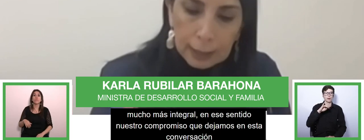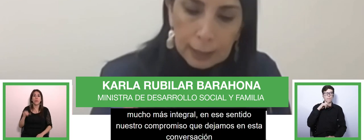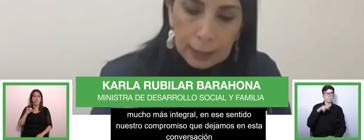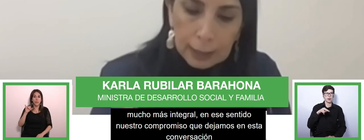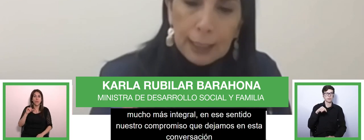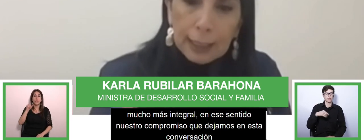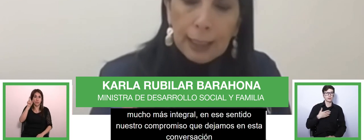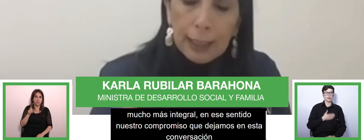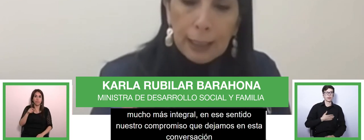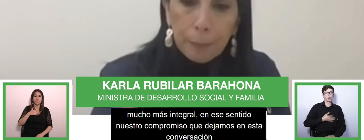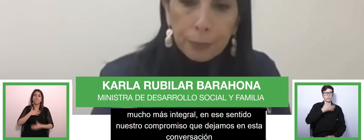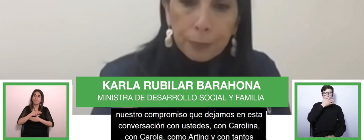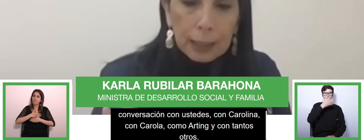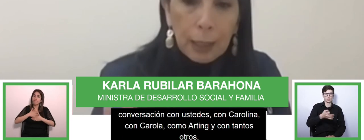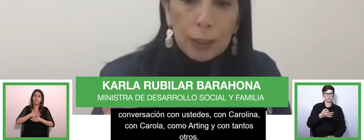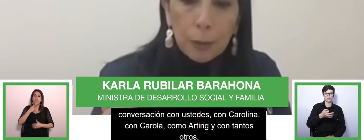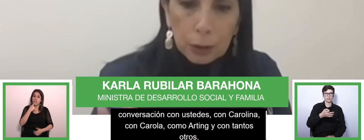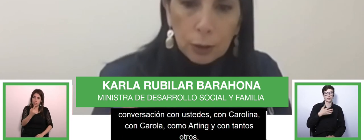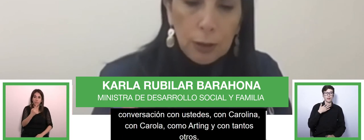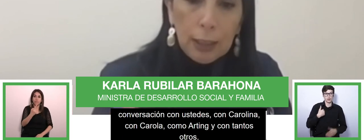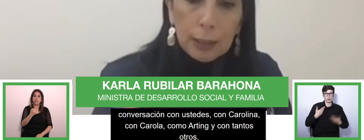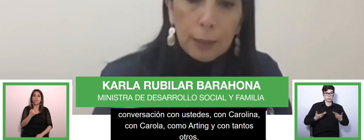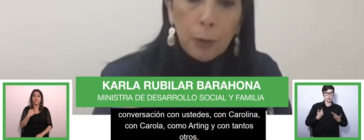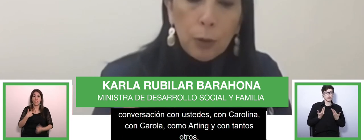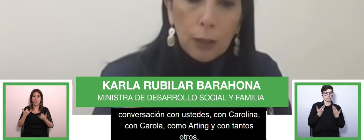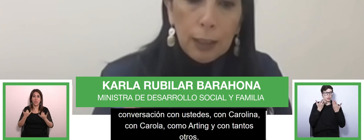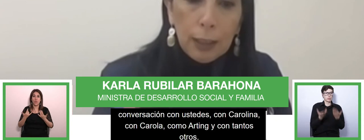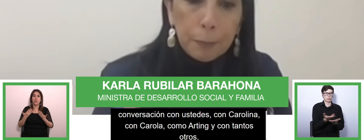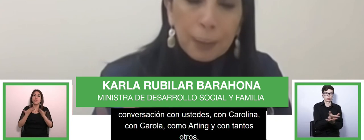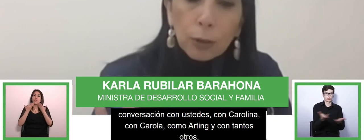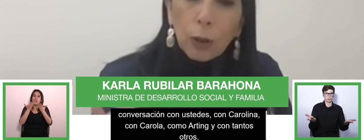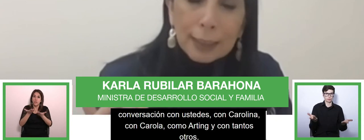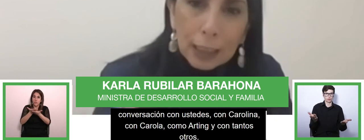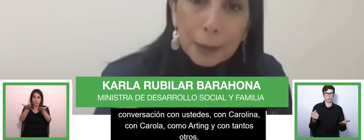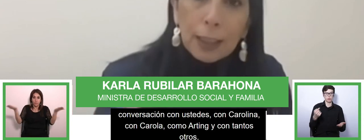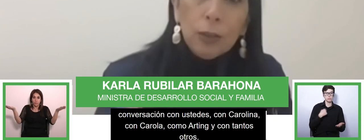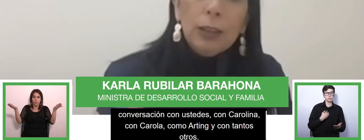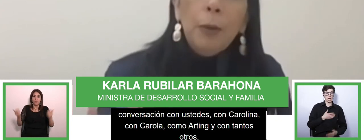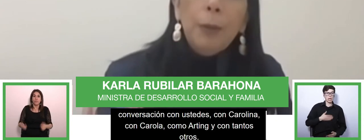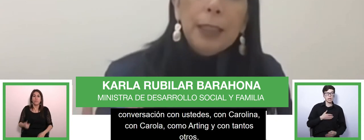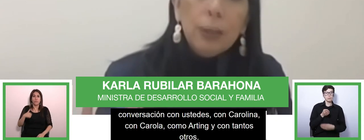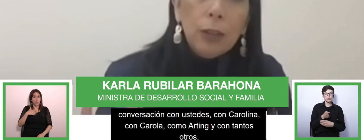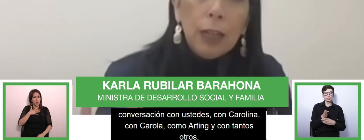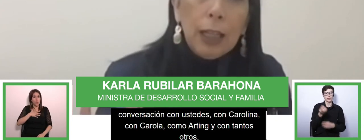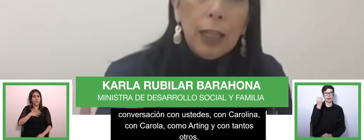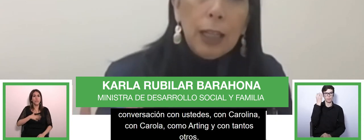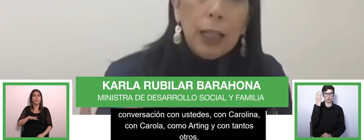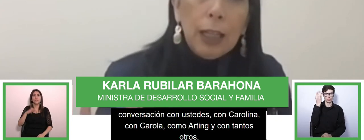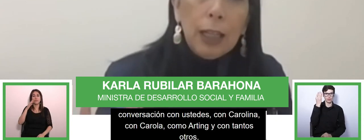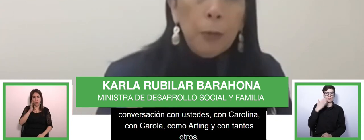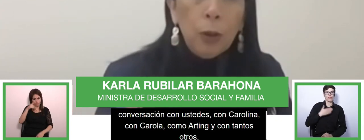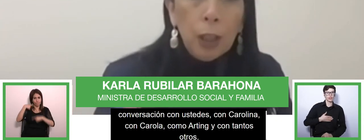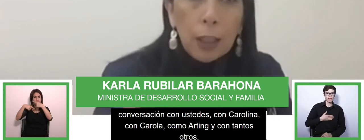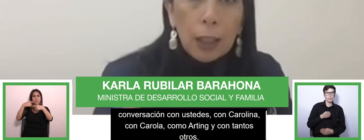de que estamos a disposición estamos prestos a seguir aprendiendo estamos prestos a seguir